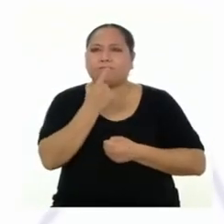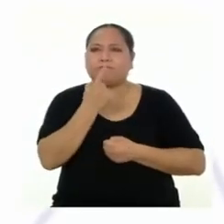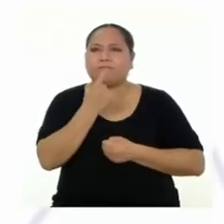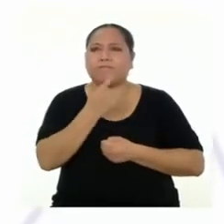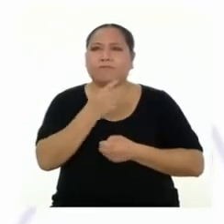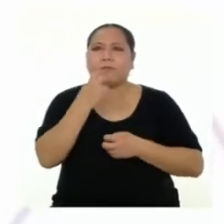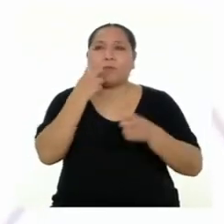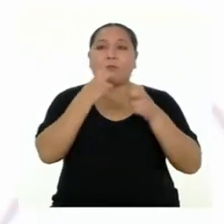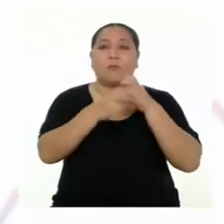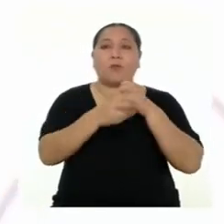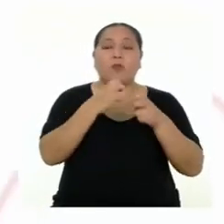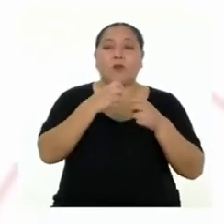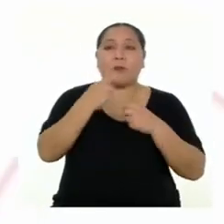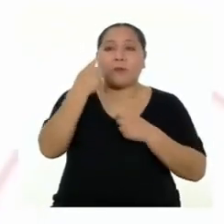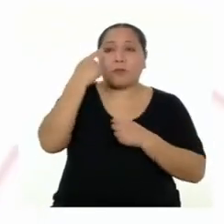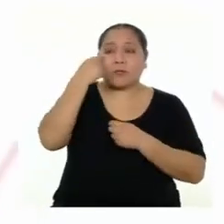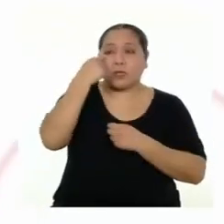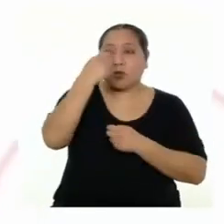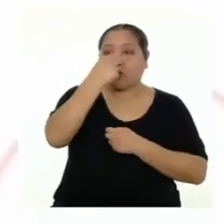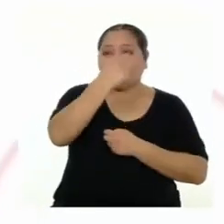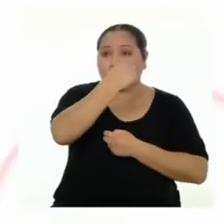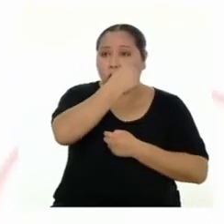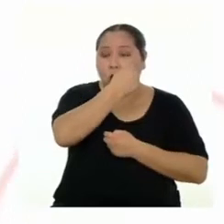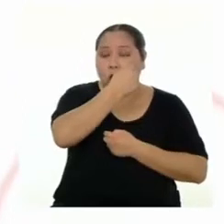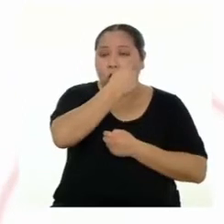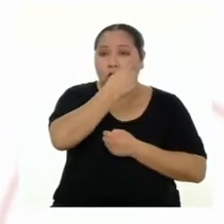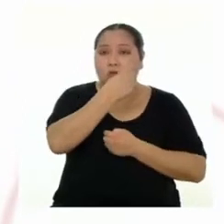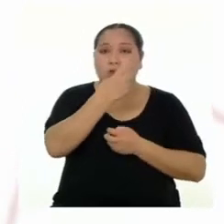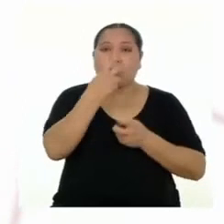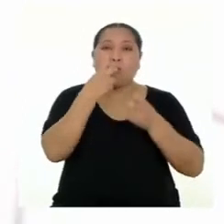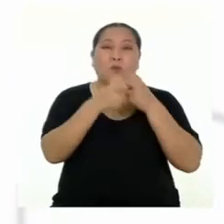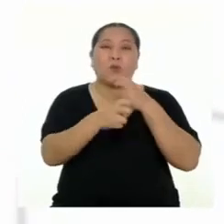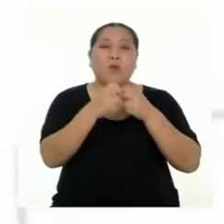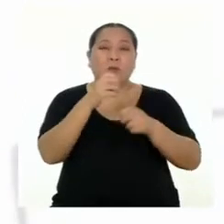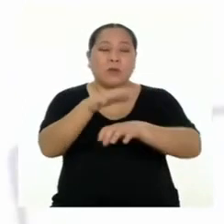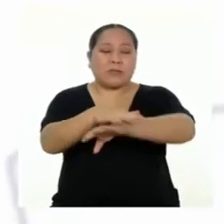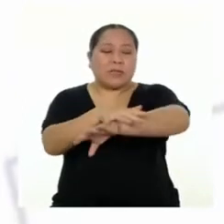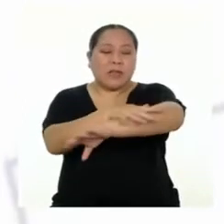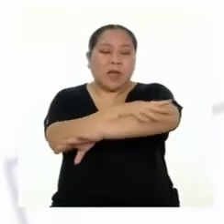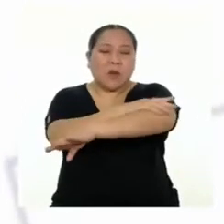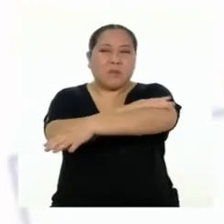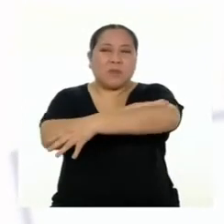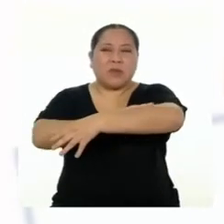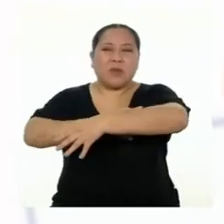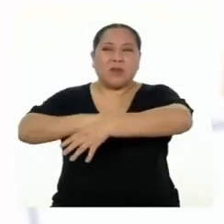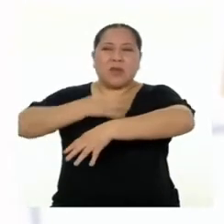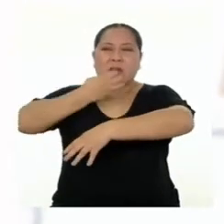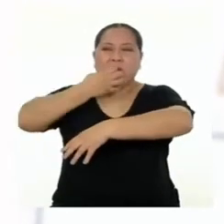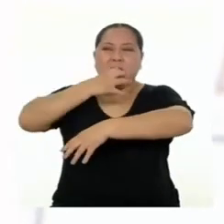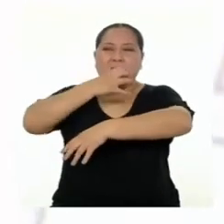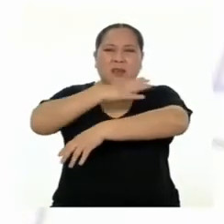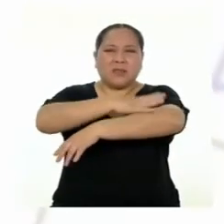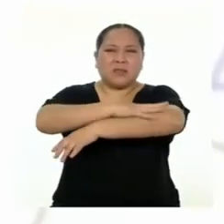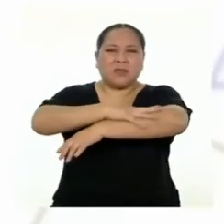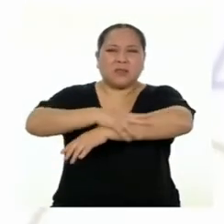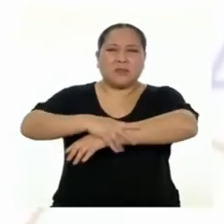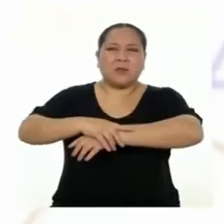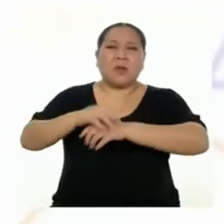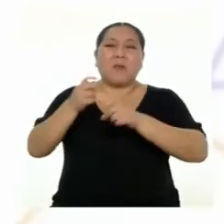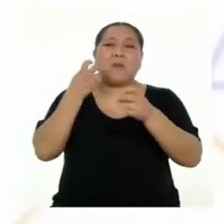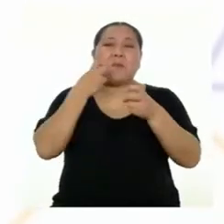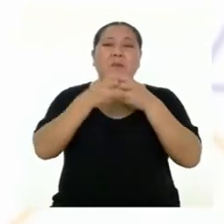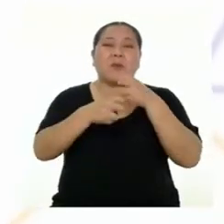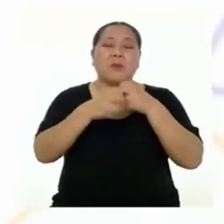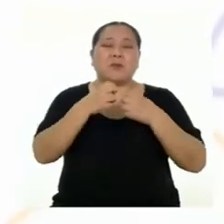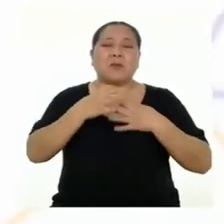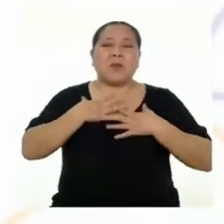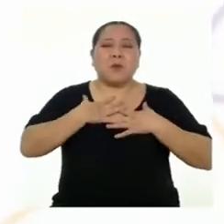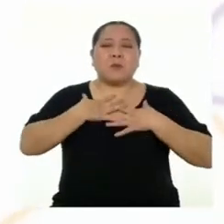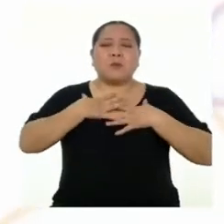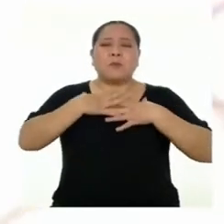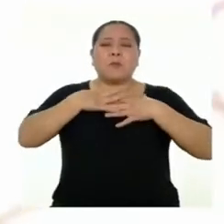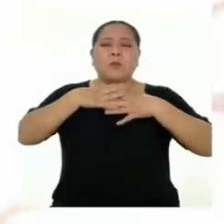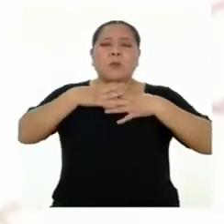Bueno, problemas en los ojos y en la piel, donde causa irritación. Problemas respiratorios.